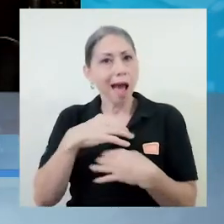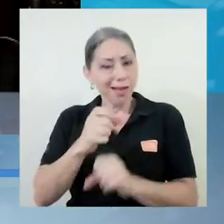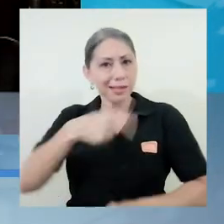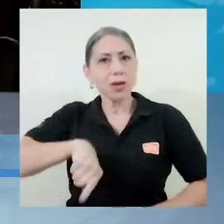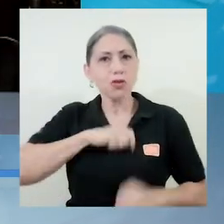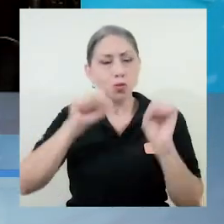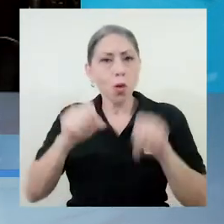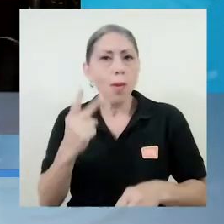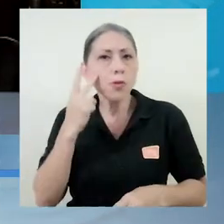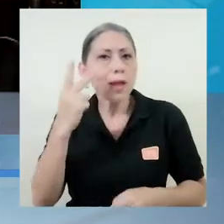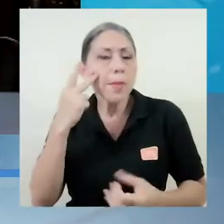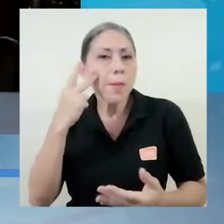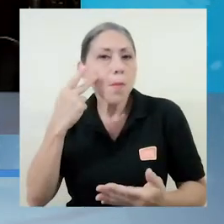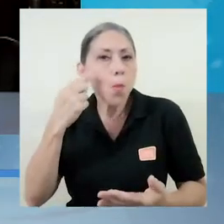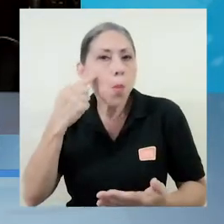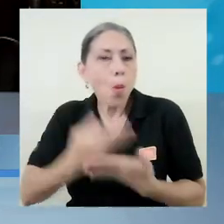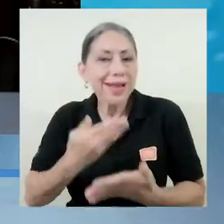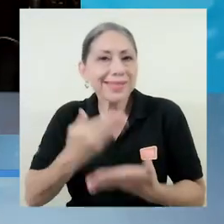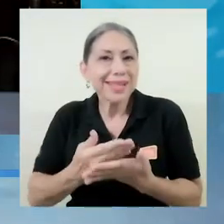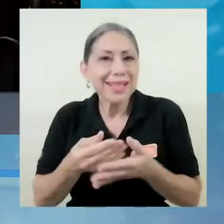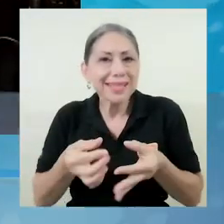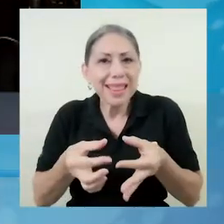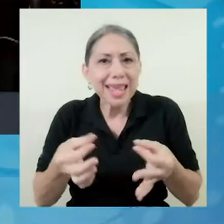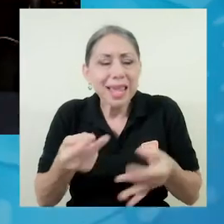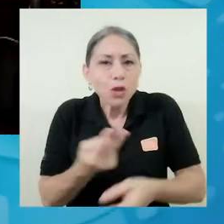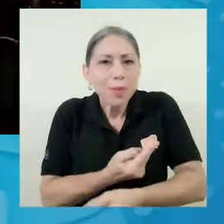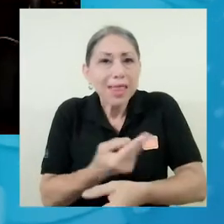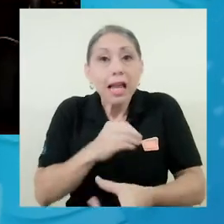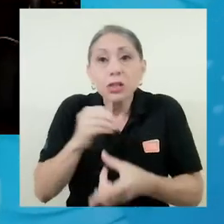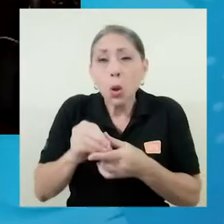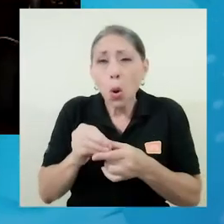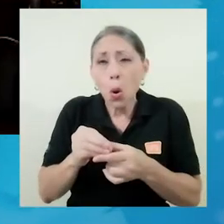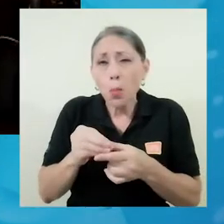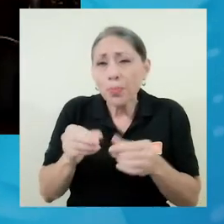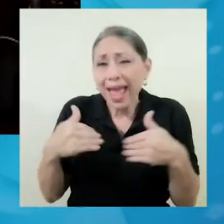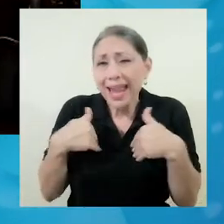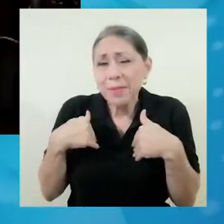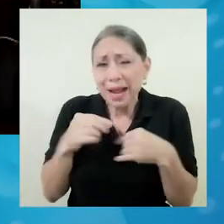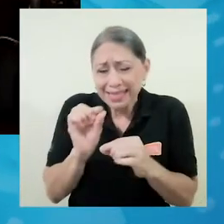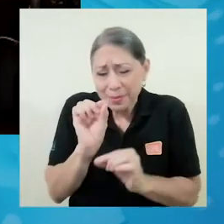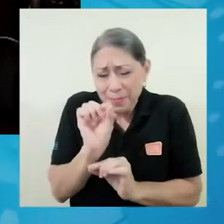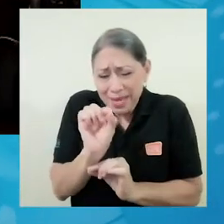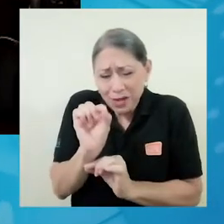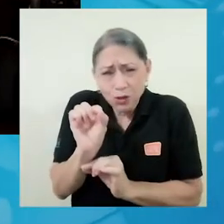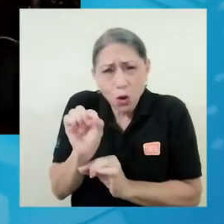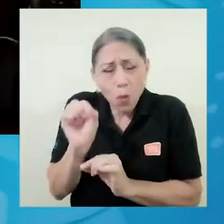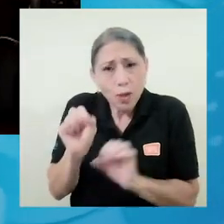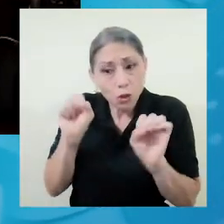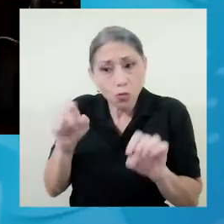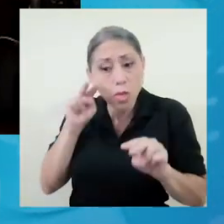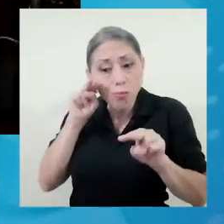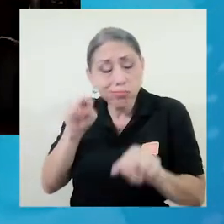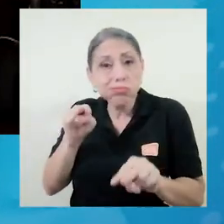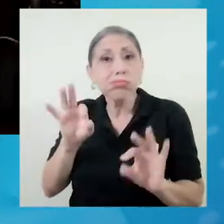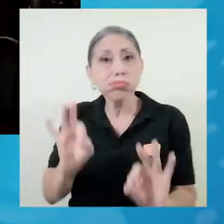muestras de tejidos vegetales o de animales microscopios. El microscópico nos ha